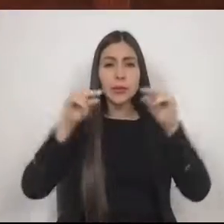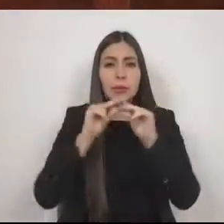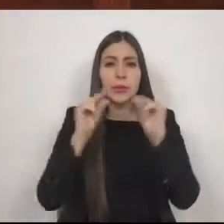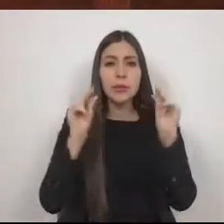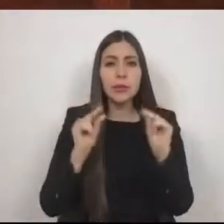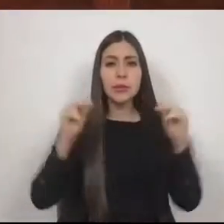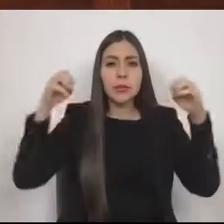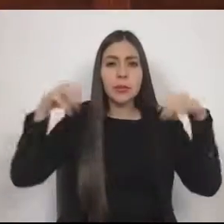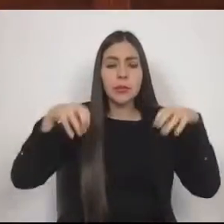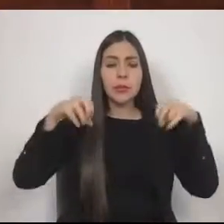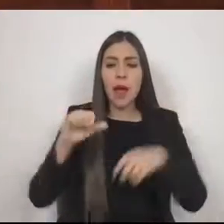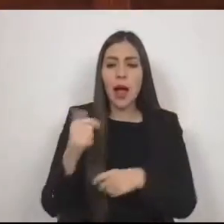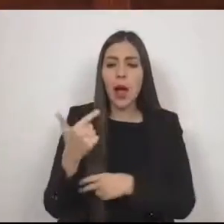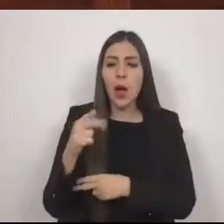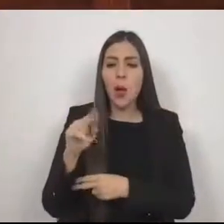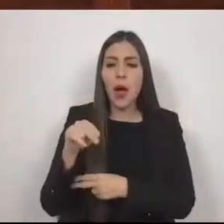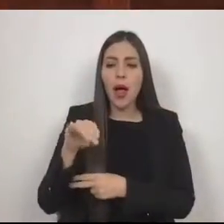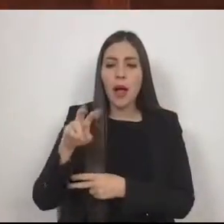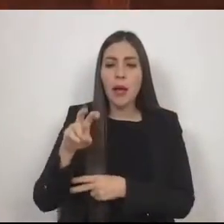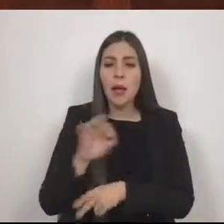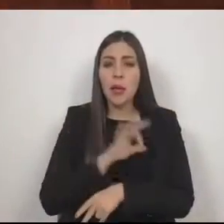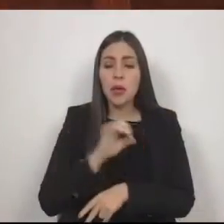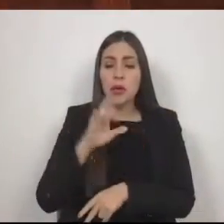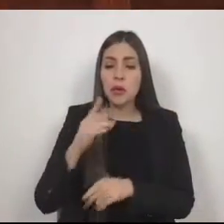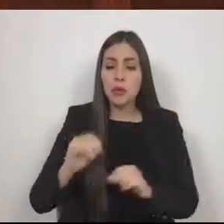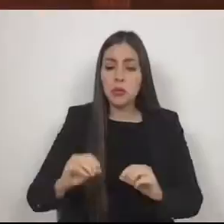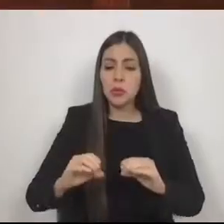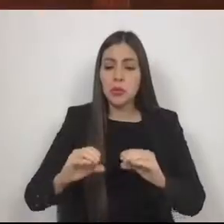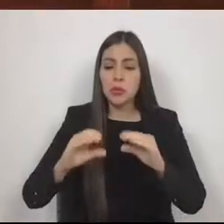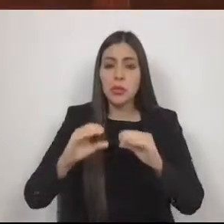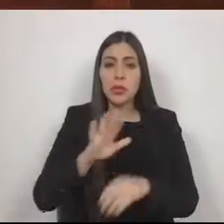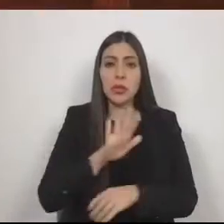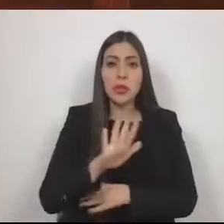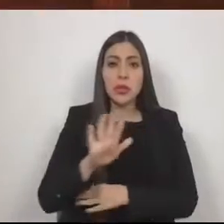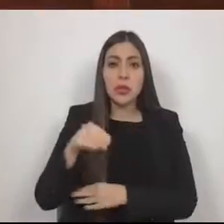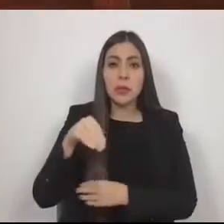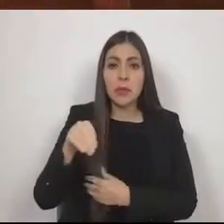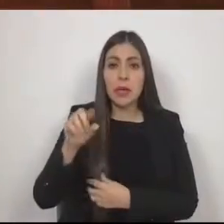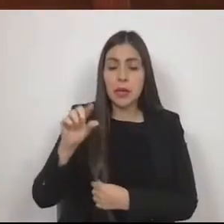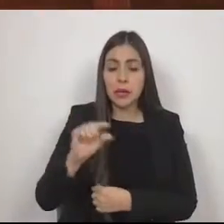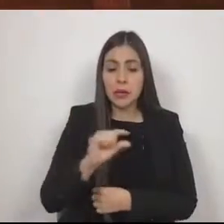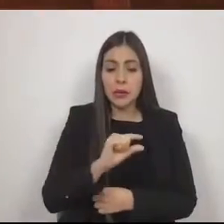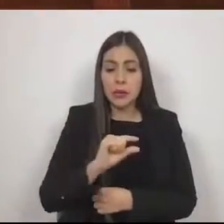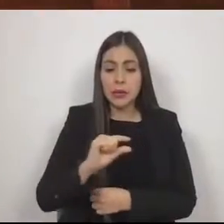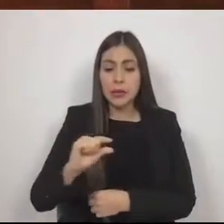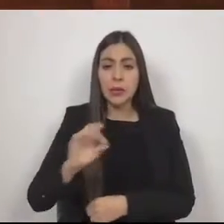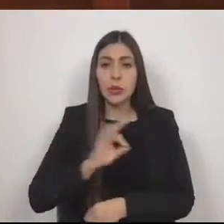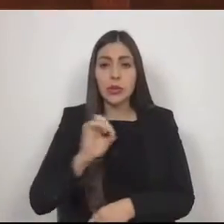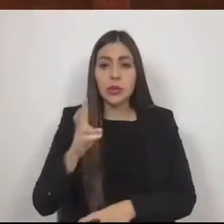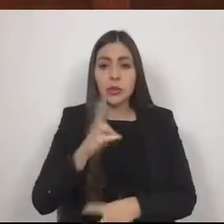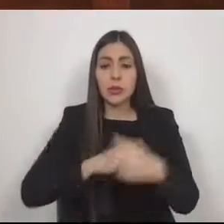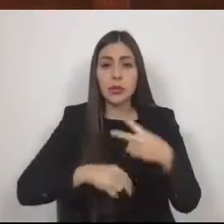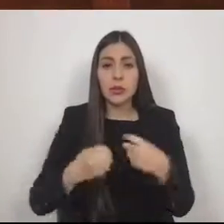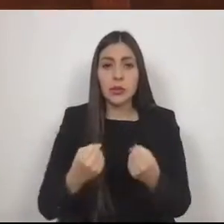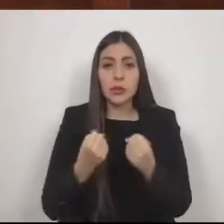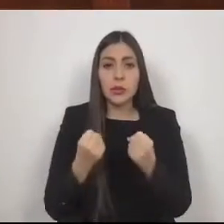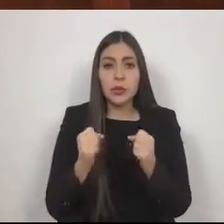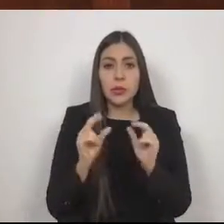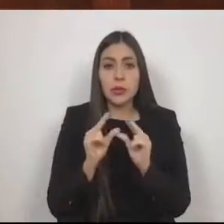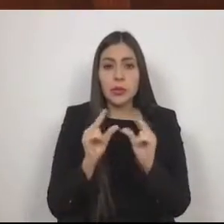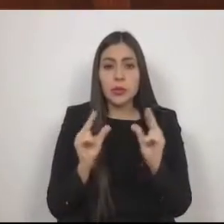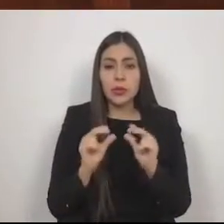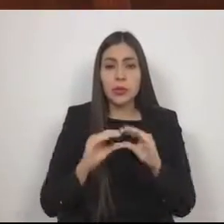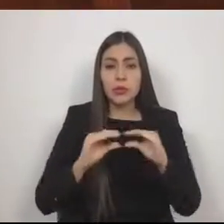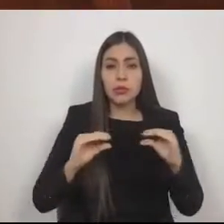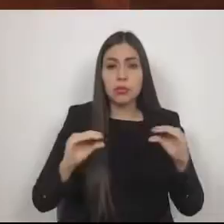255 milímetros, lo cual podría representar riesgos de congelación para las poblaciones más